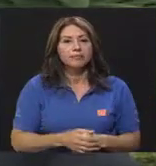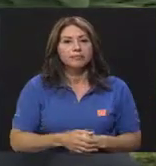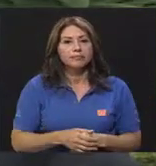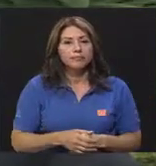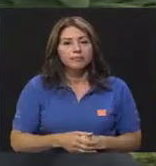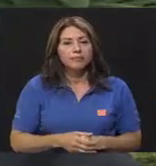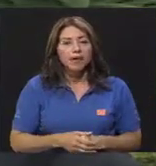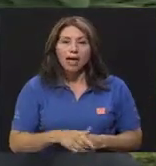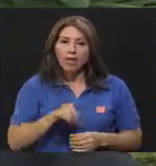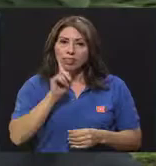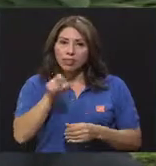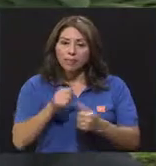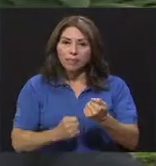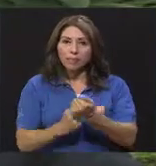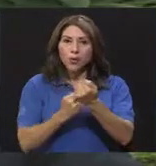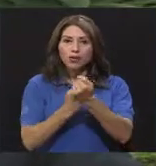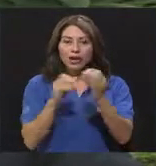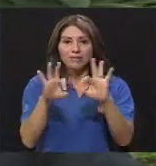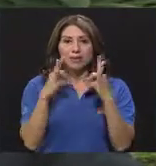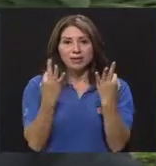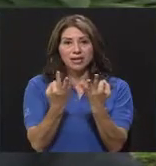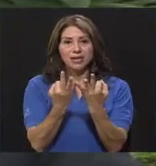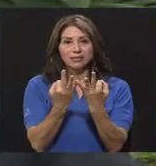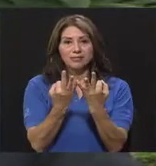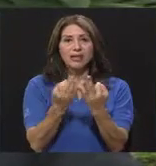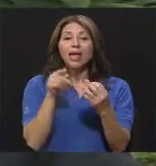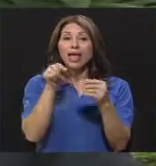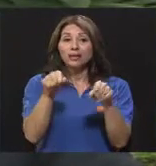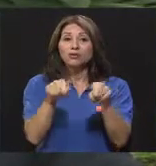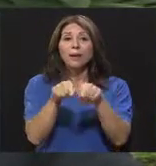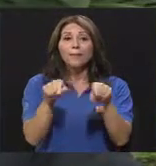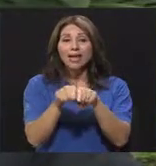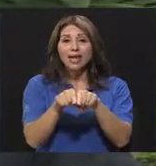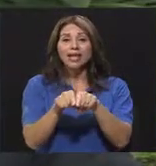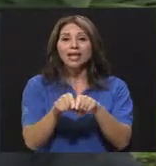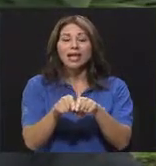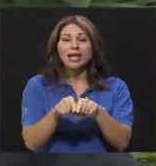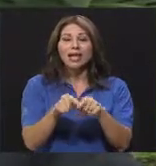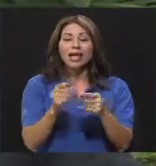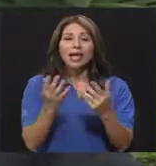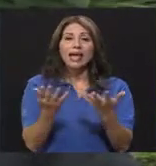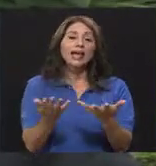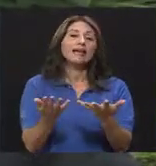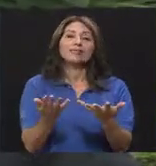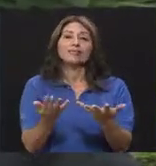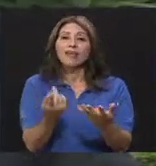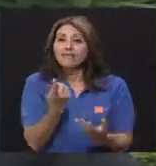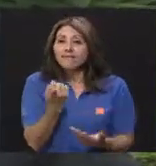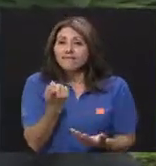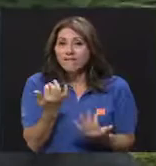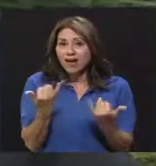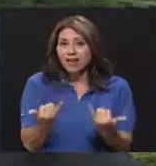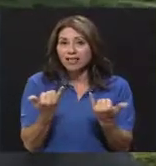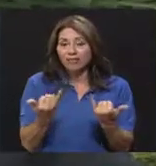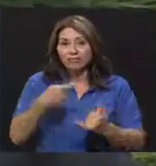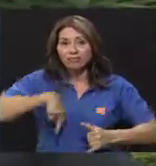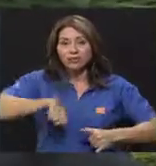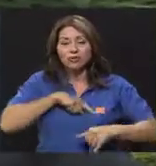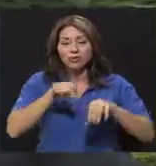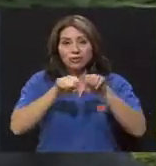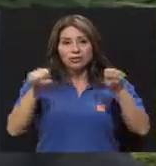Hay que apoyar a las familias, que es otra carencia que tenemos en nuestro sistema. sea,